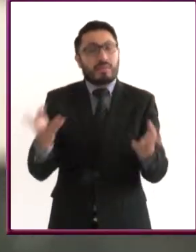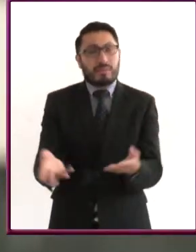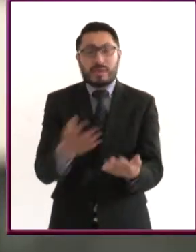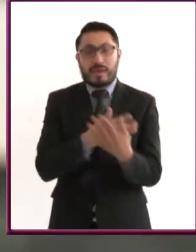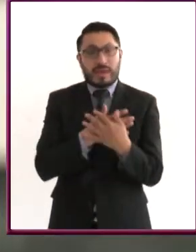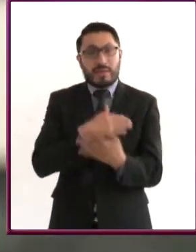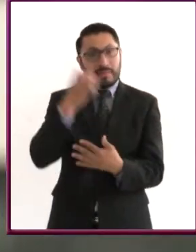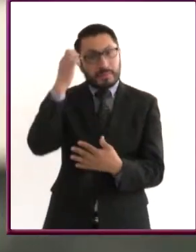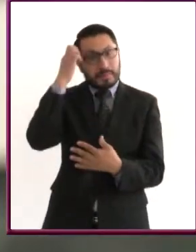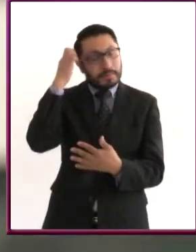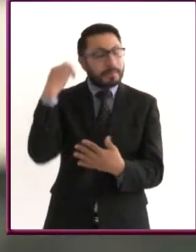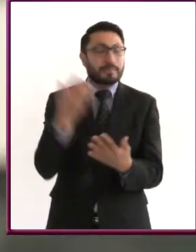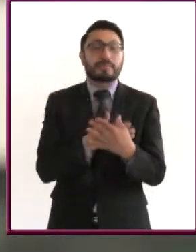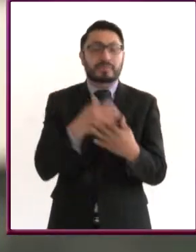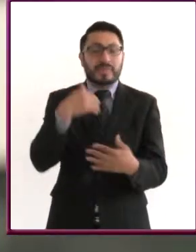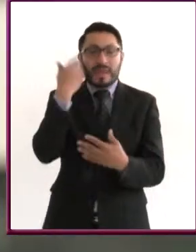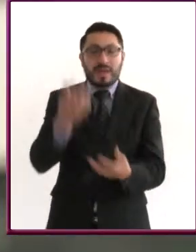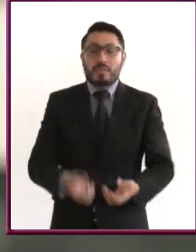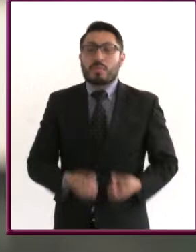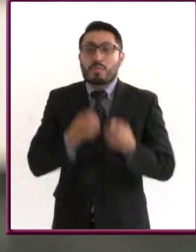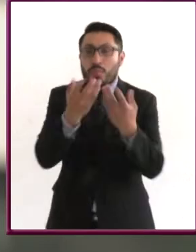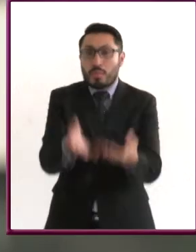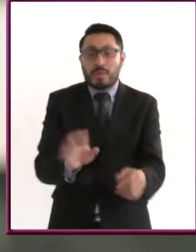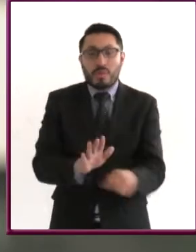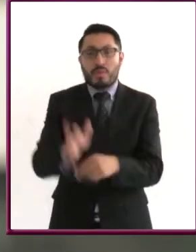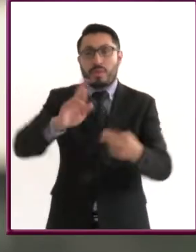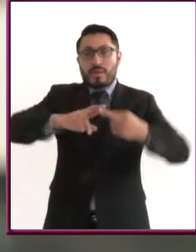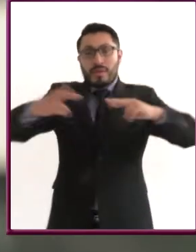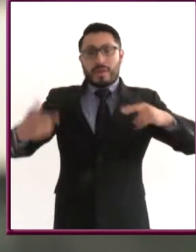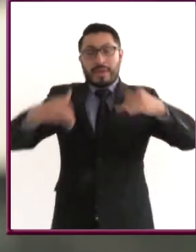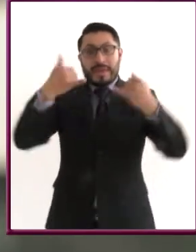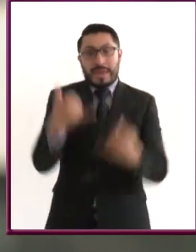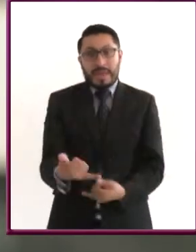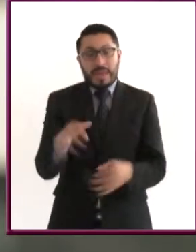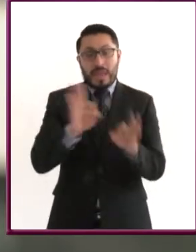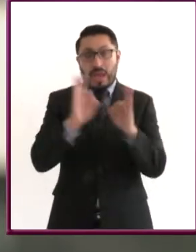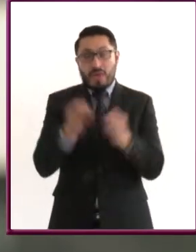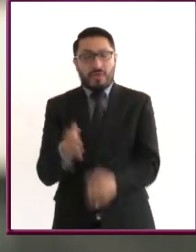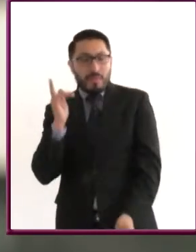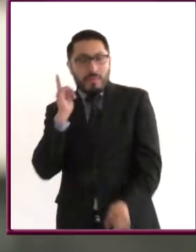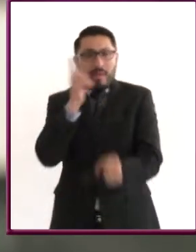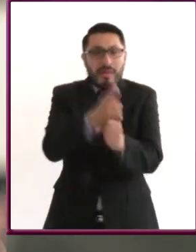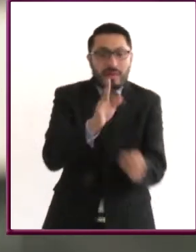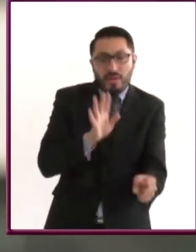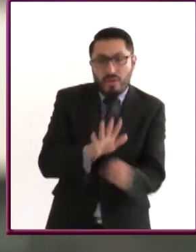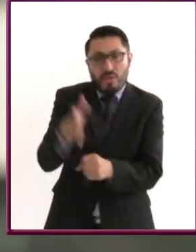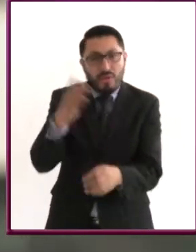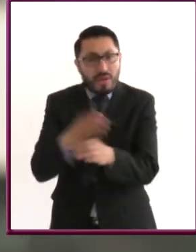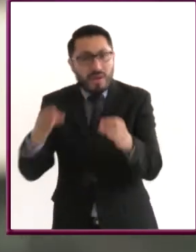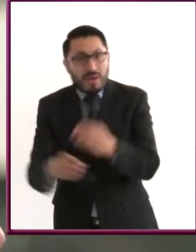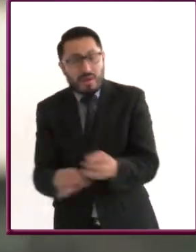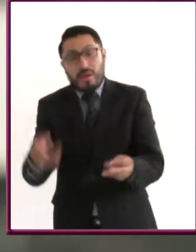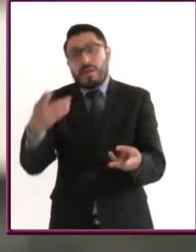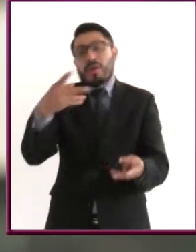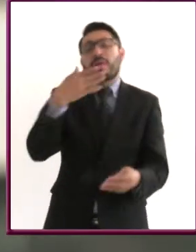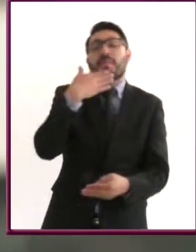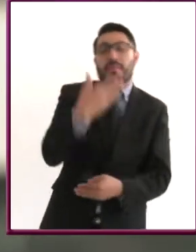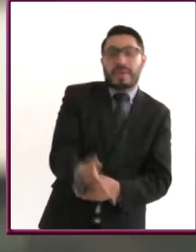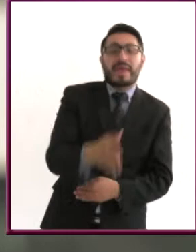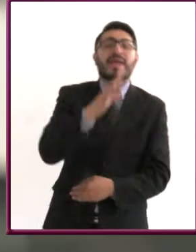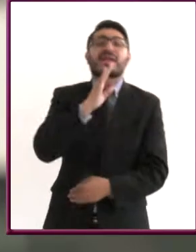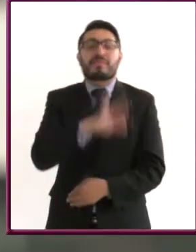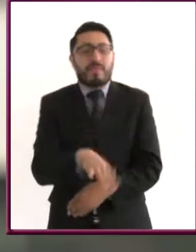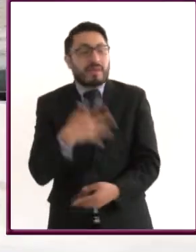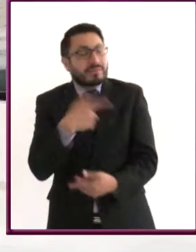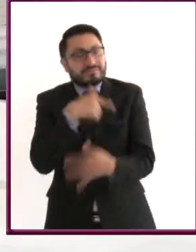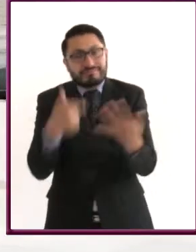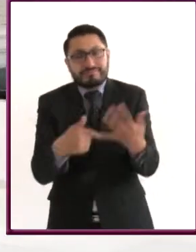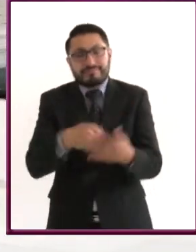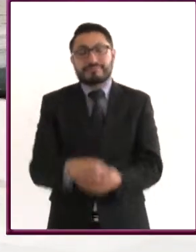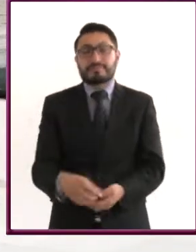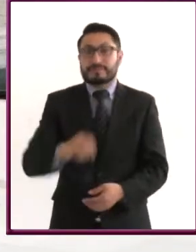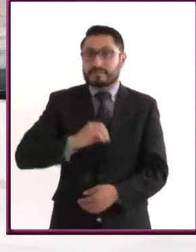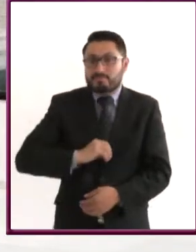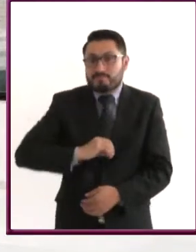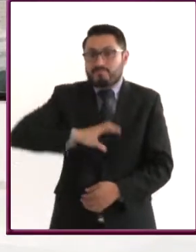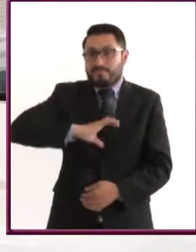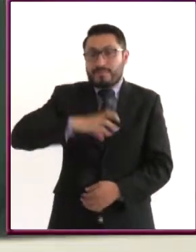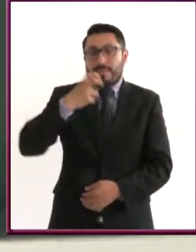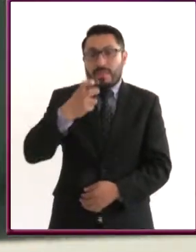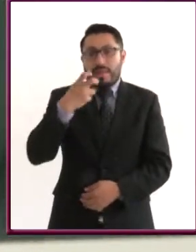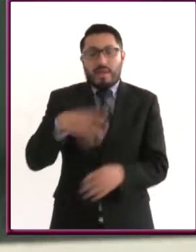autoestima